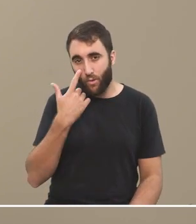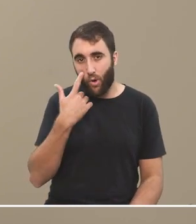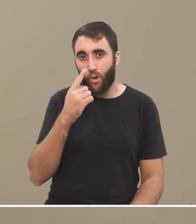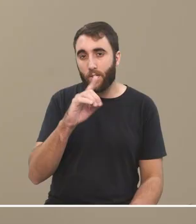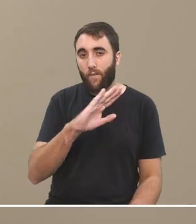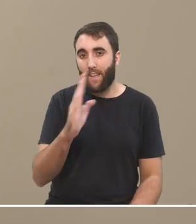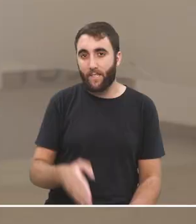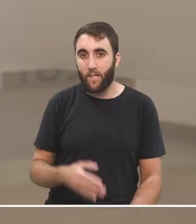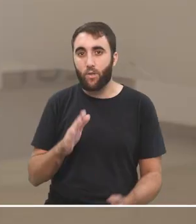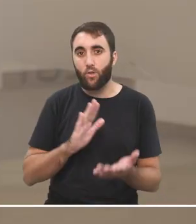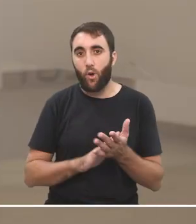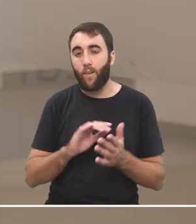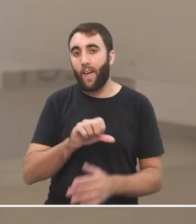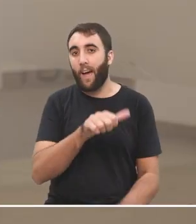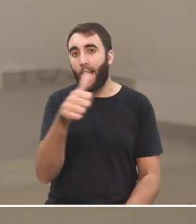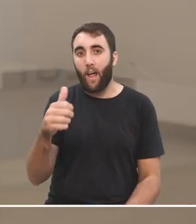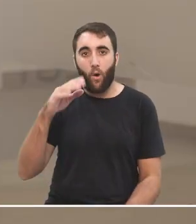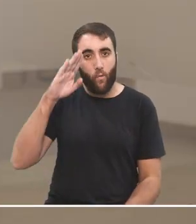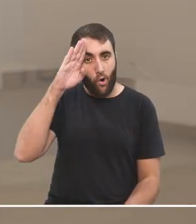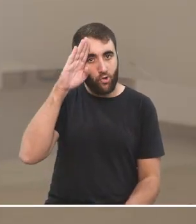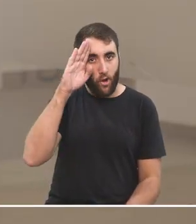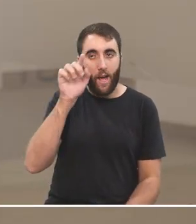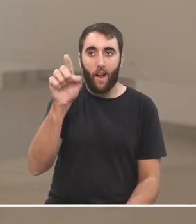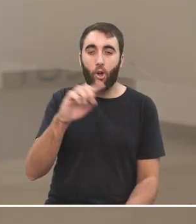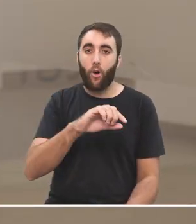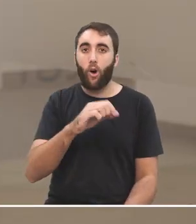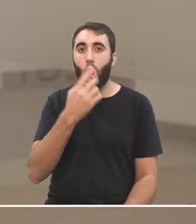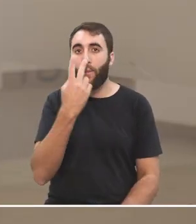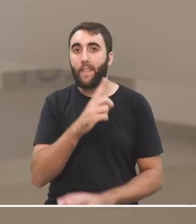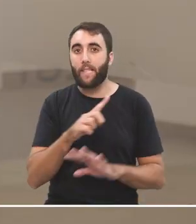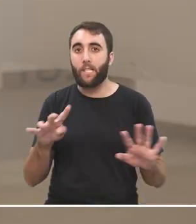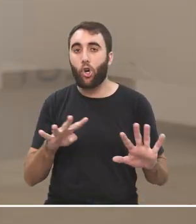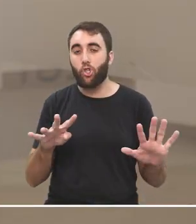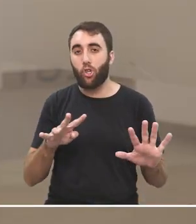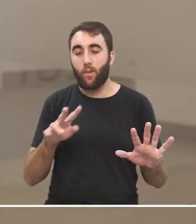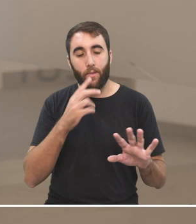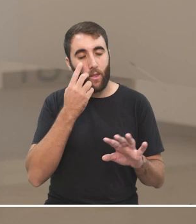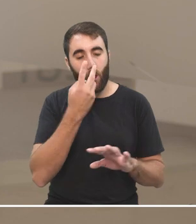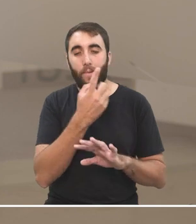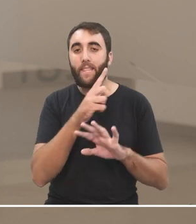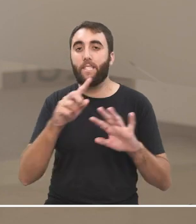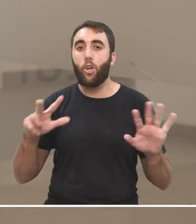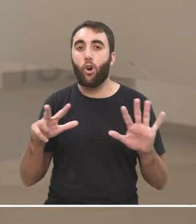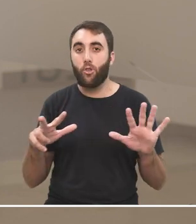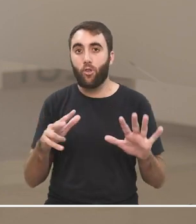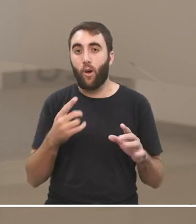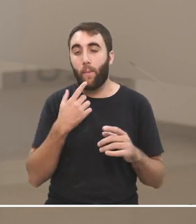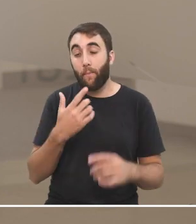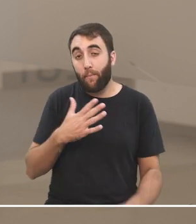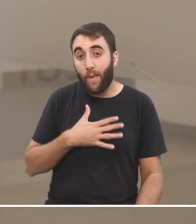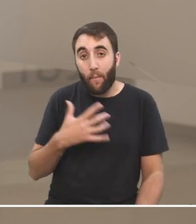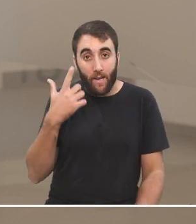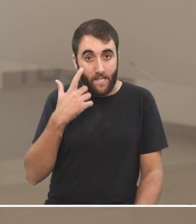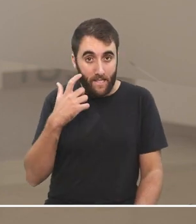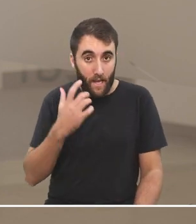a partir del triunfo de Jair Bolsonaro en la presidencia del 2018 me refiero a esto en Brasil porque es mi experiencia